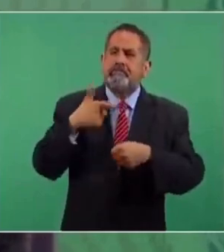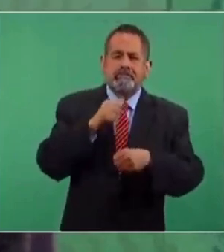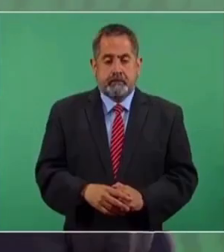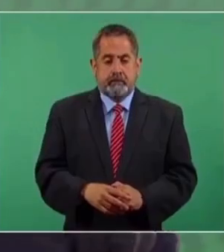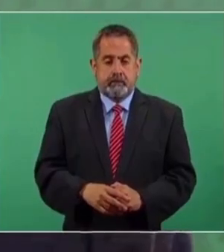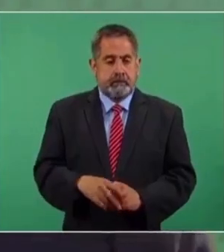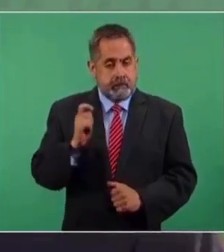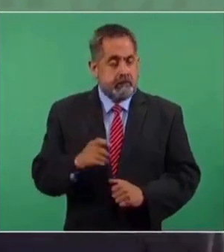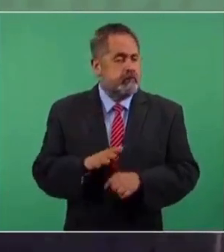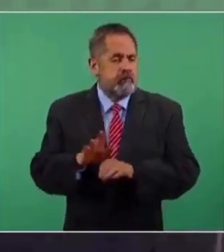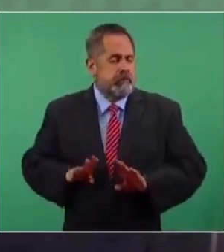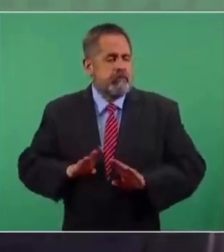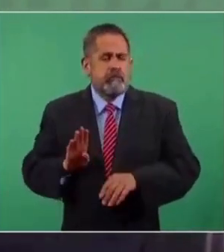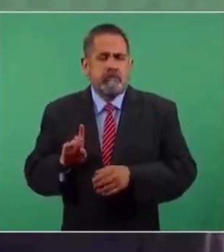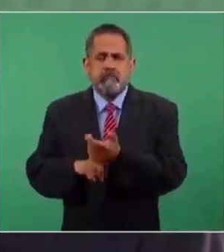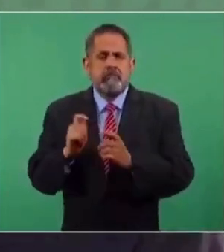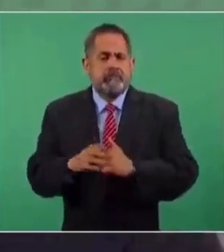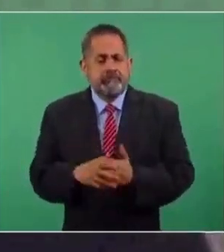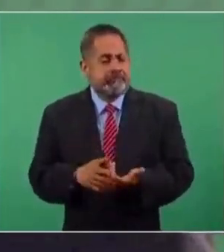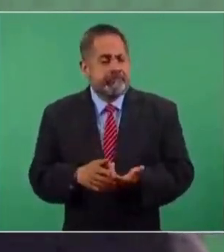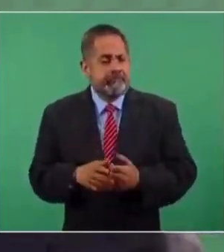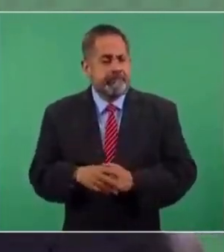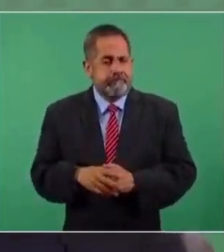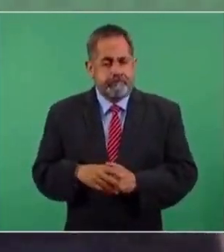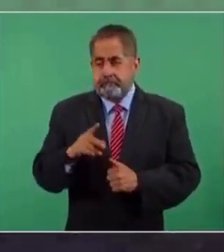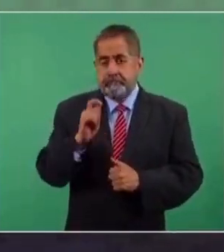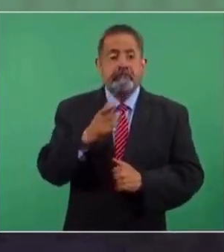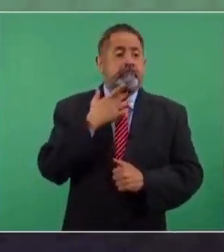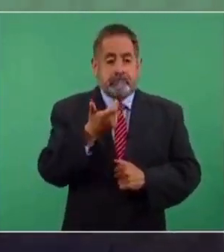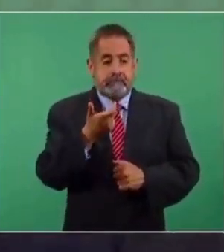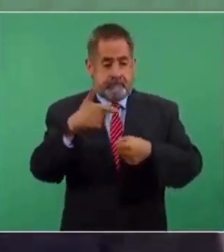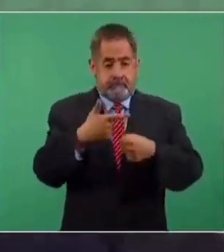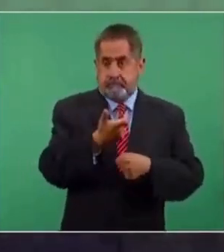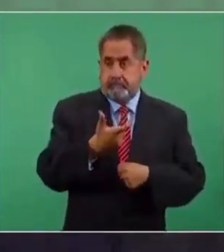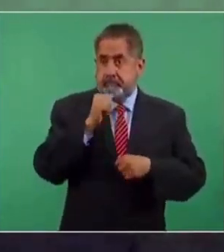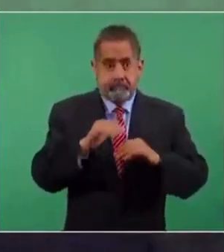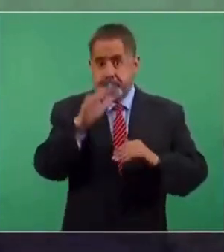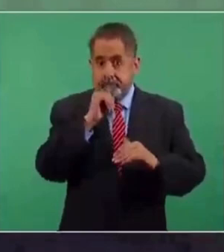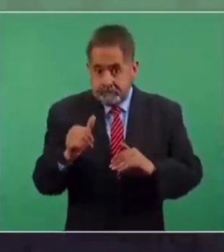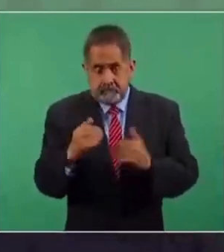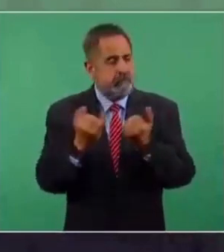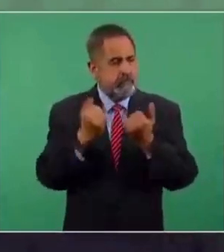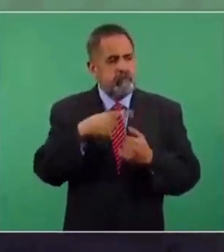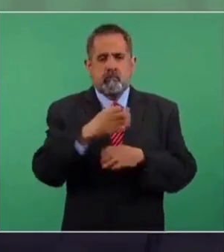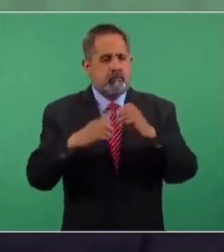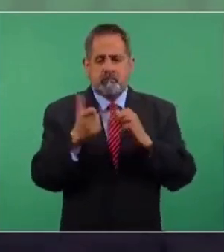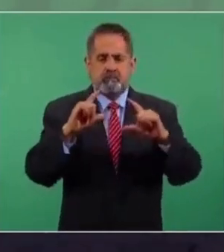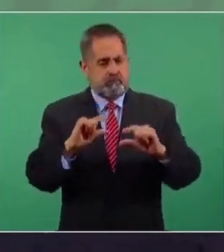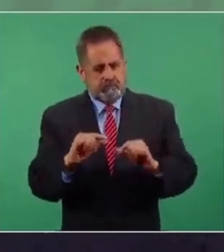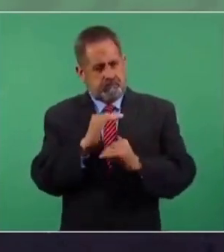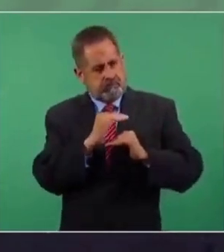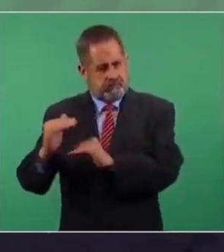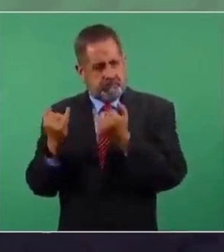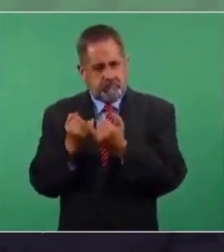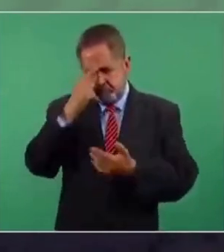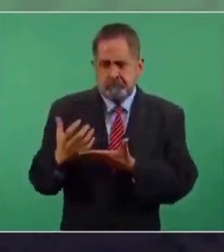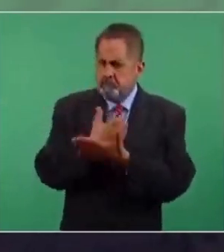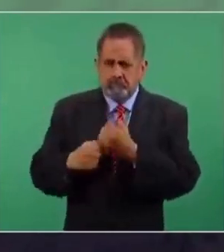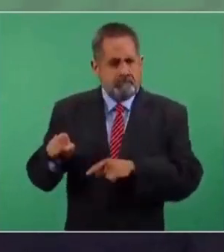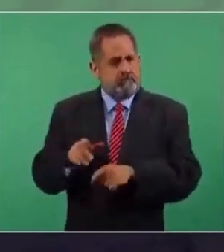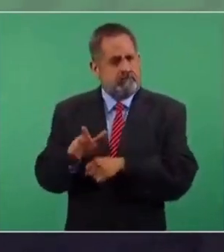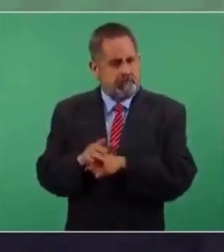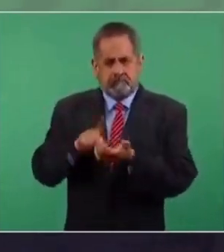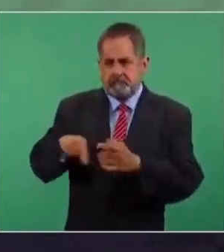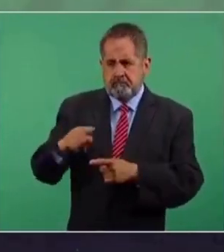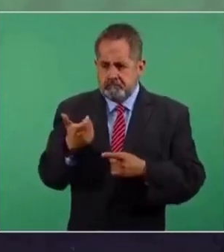gasolinas. ¿Qué te beneficia eso? En que si no aumenta el precio de la gasolina, ese es un ancla para que no haya inflación, para que no tengas carestía, para que tu salario, tu